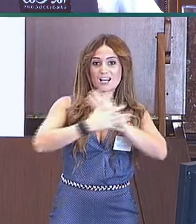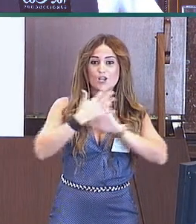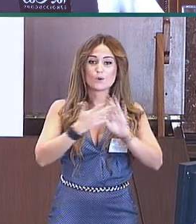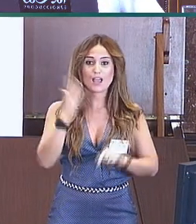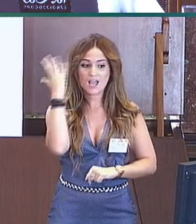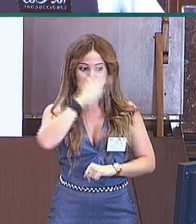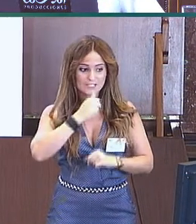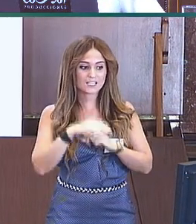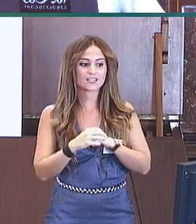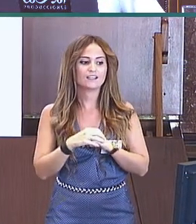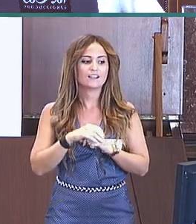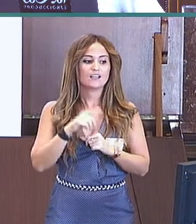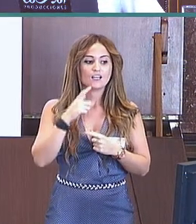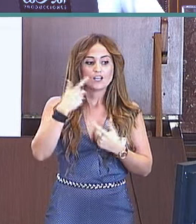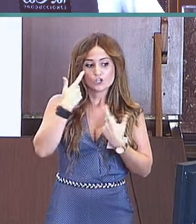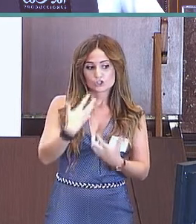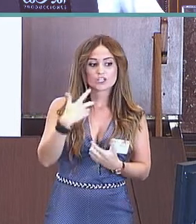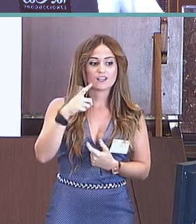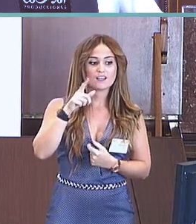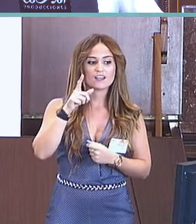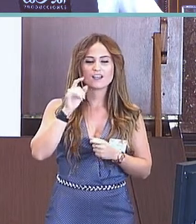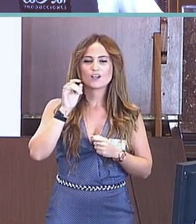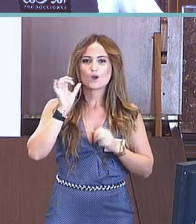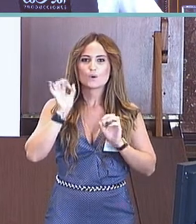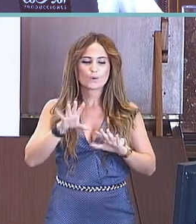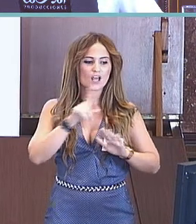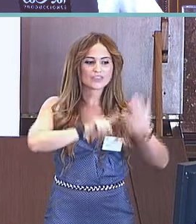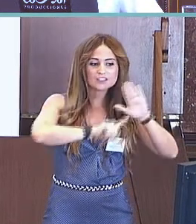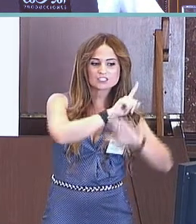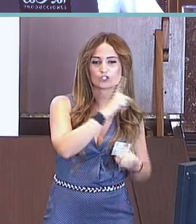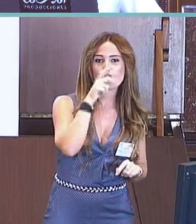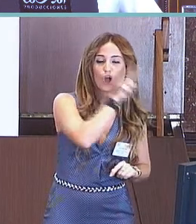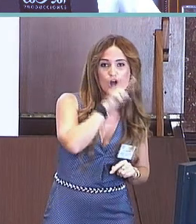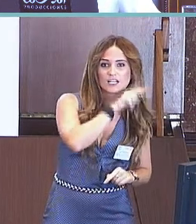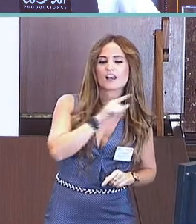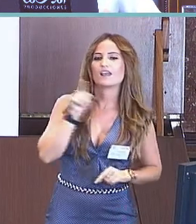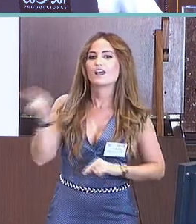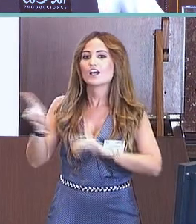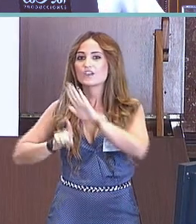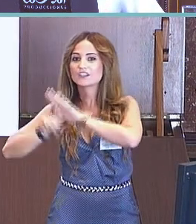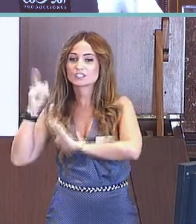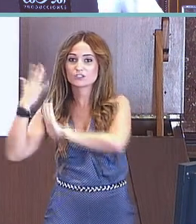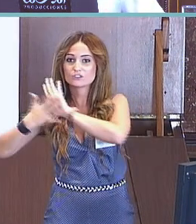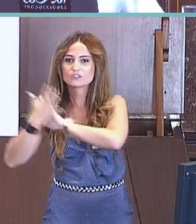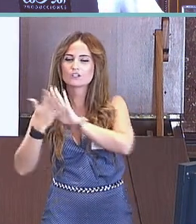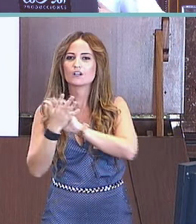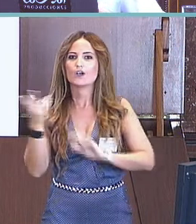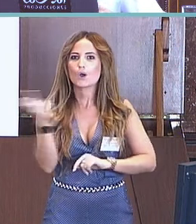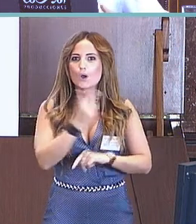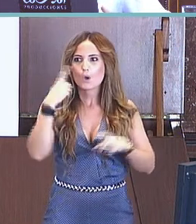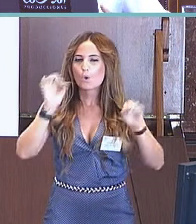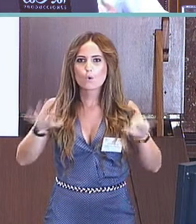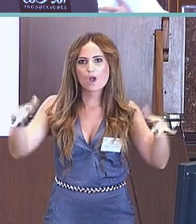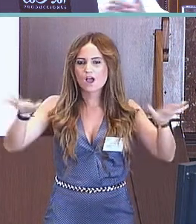americanas como en lengua de signos británicas, lo que se ha observado hasta ahora es que hay un gran paralelismo en el desarrollo que siguen los